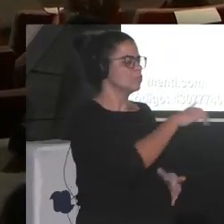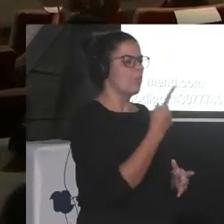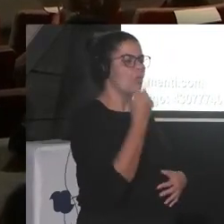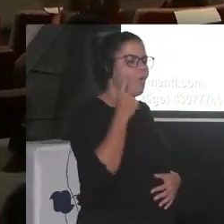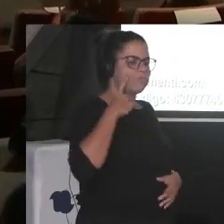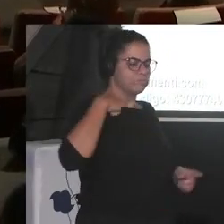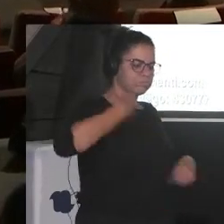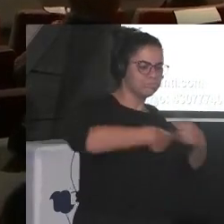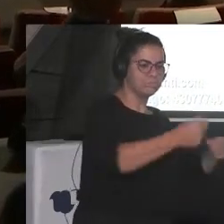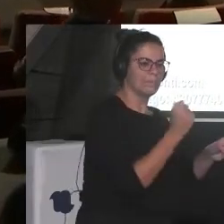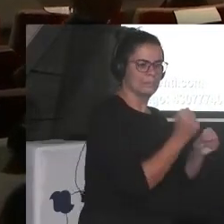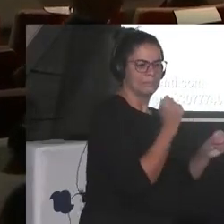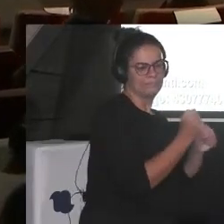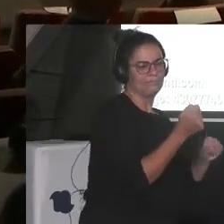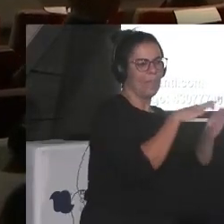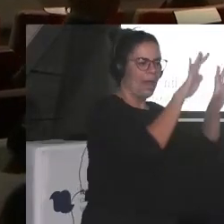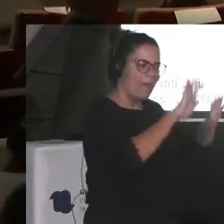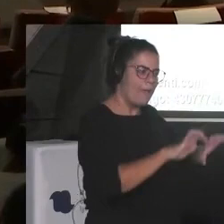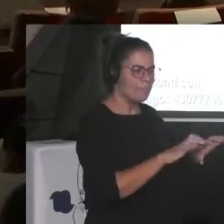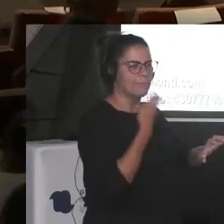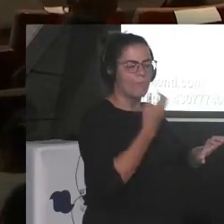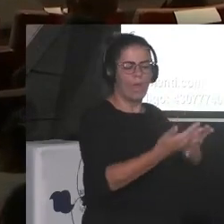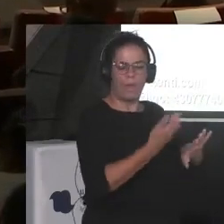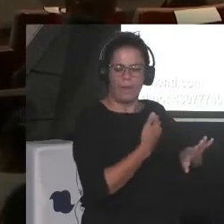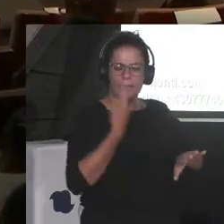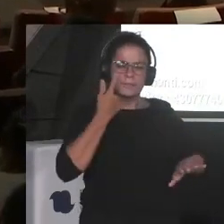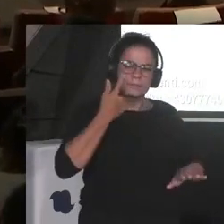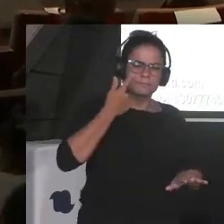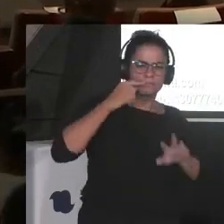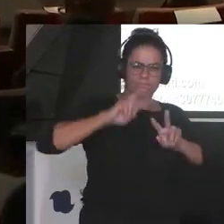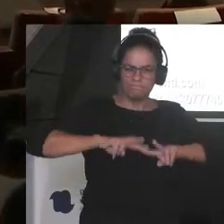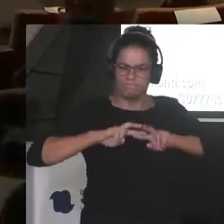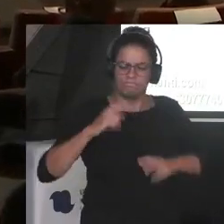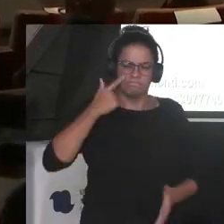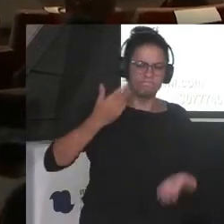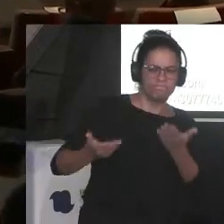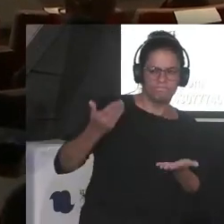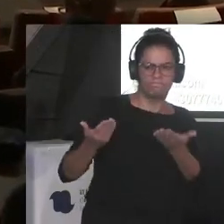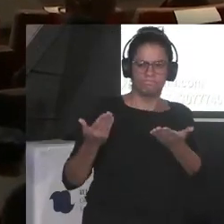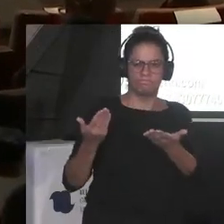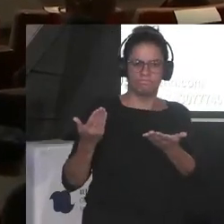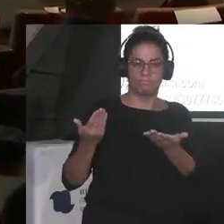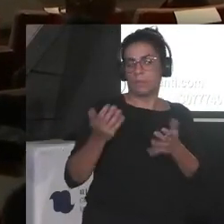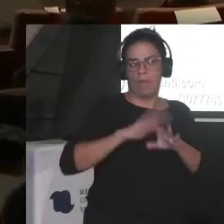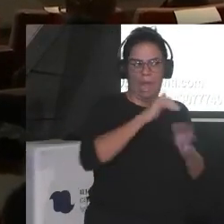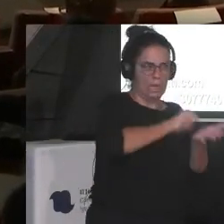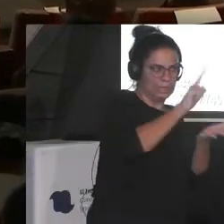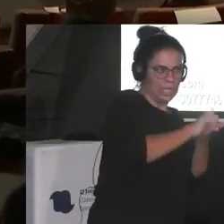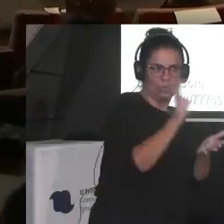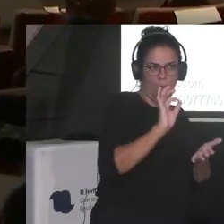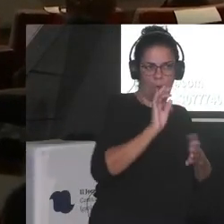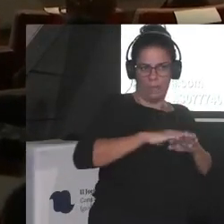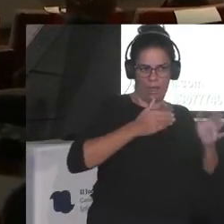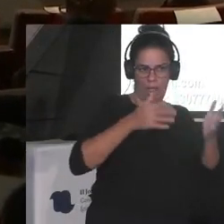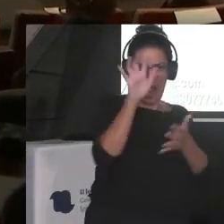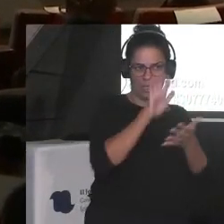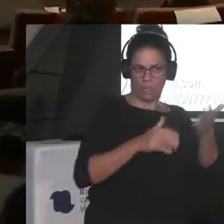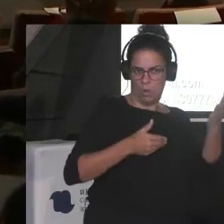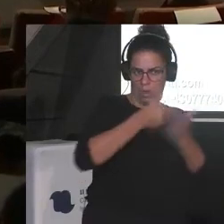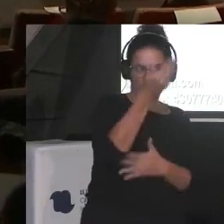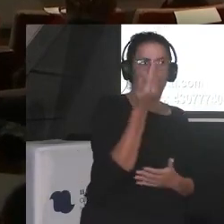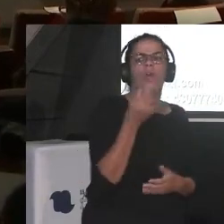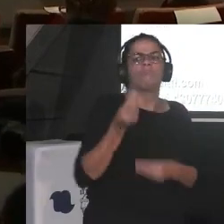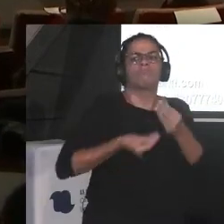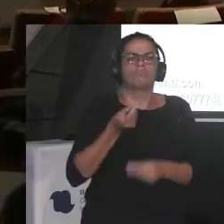¿cómo es la labor previa de investigar contrastar e informarse tanto para la literatura como para los artículos periodísticos? ¿y cuánto tiempo